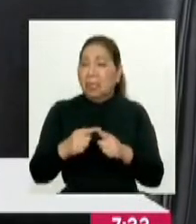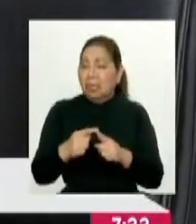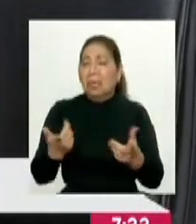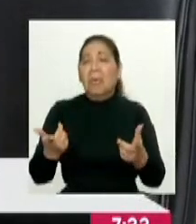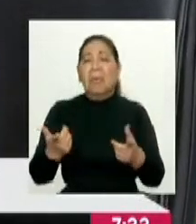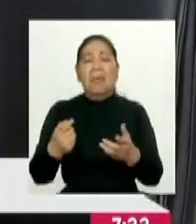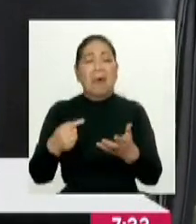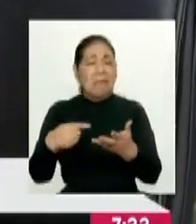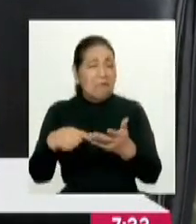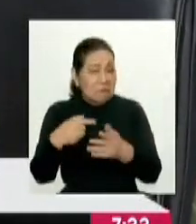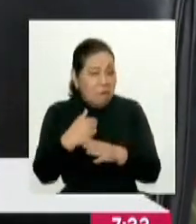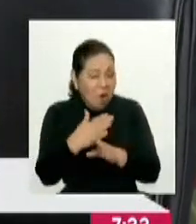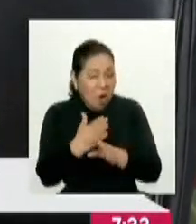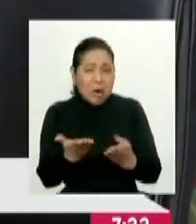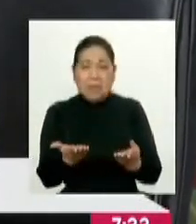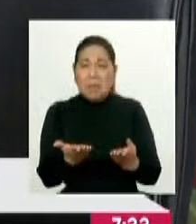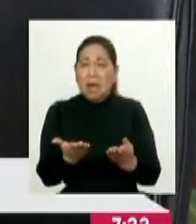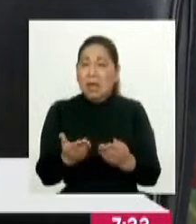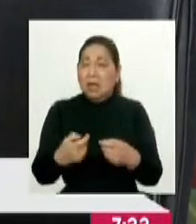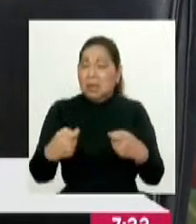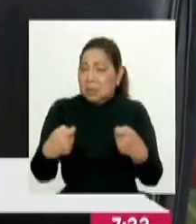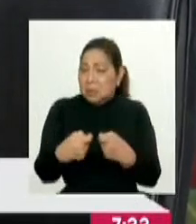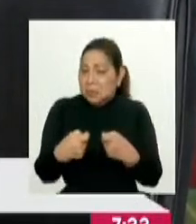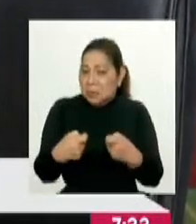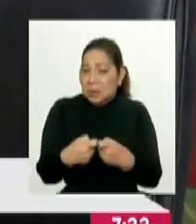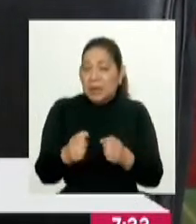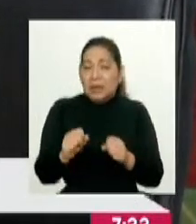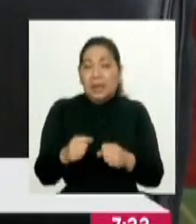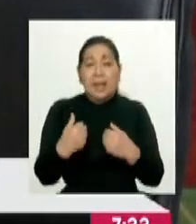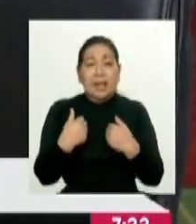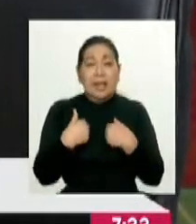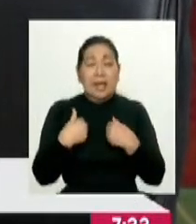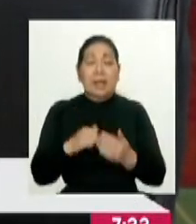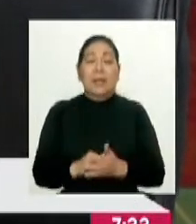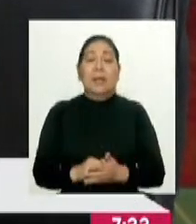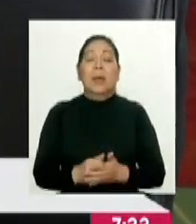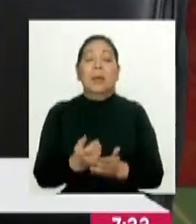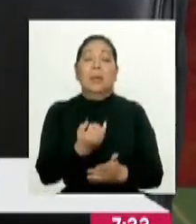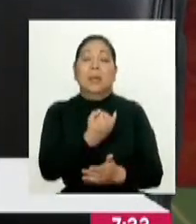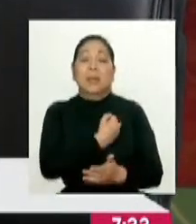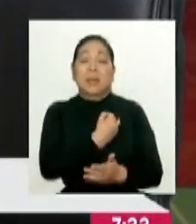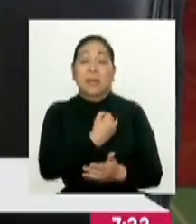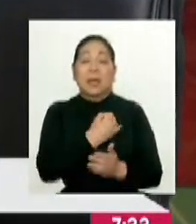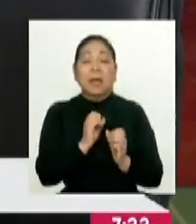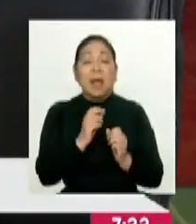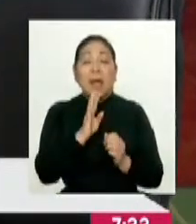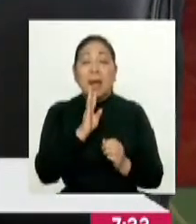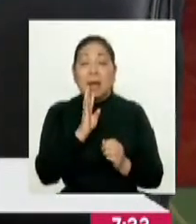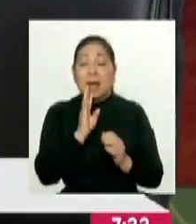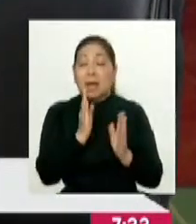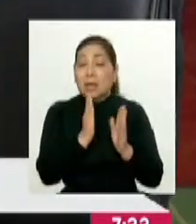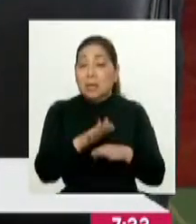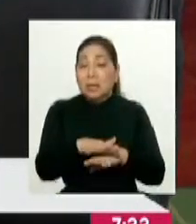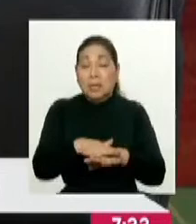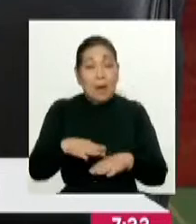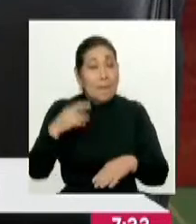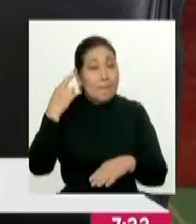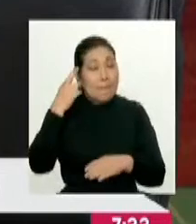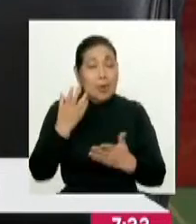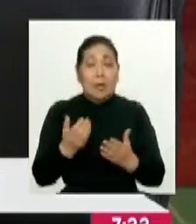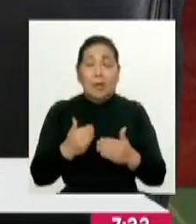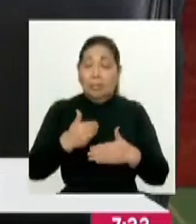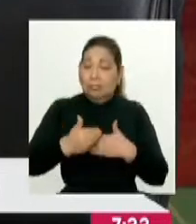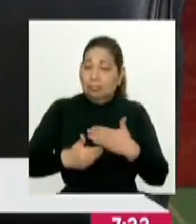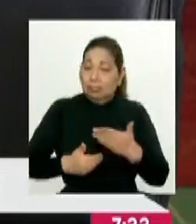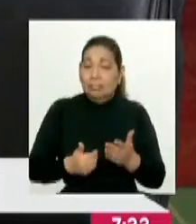canales de comunicación, todos los correos electrónicos que tenemos, obviamente, en nuestra institución y que han declarado las organizaciones políticas. Y